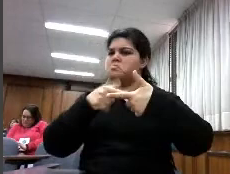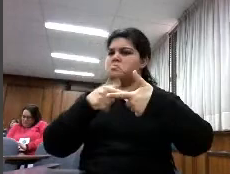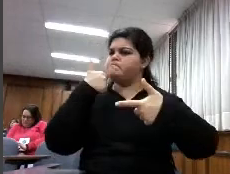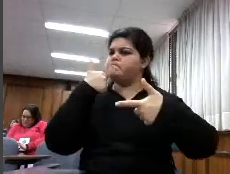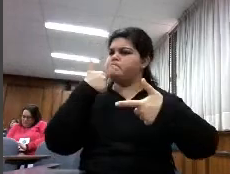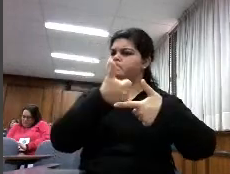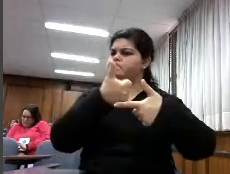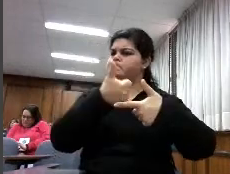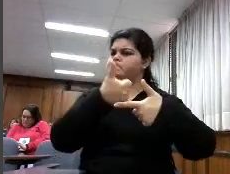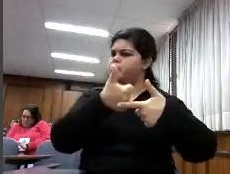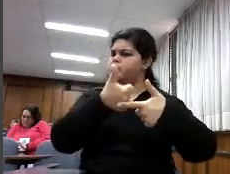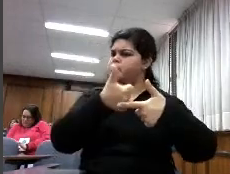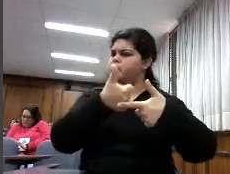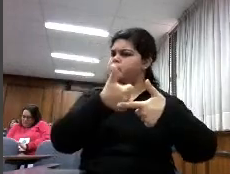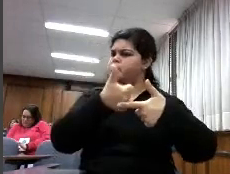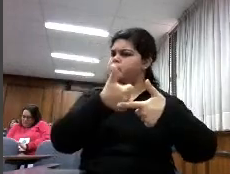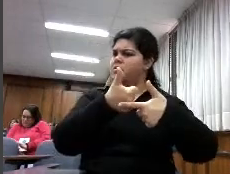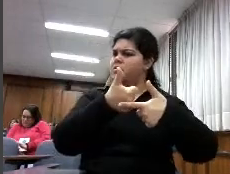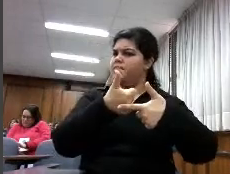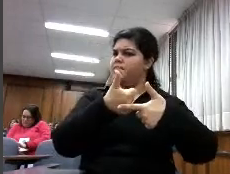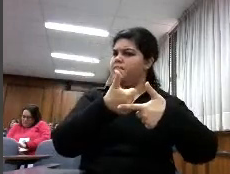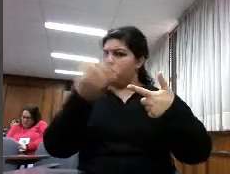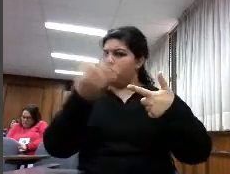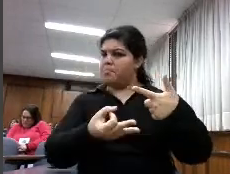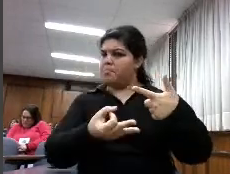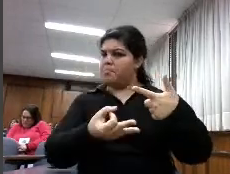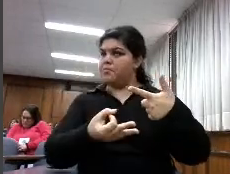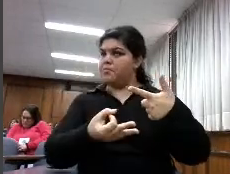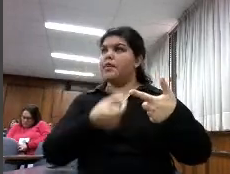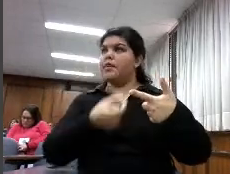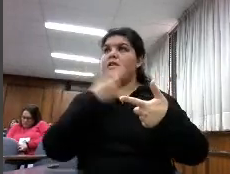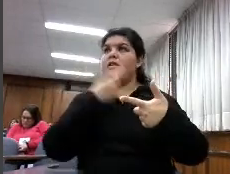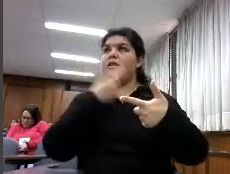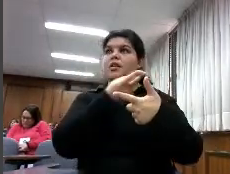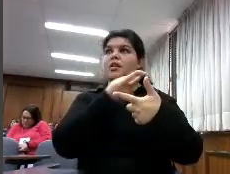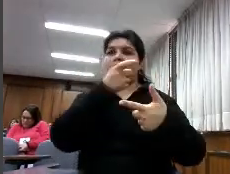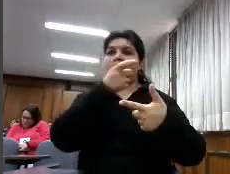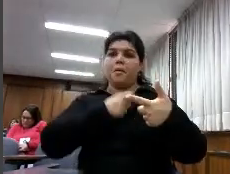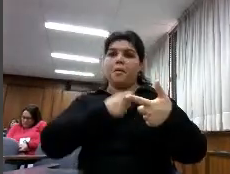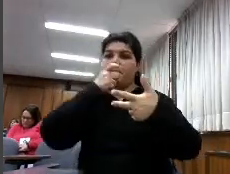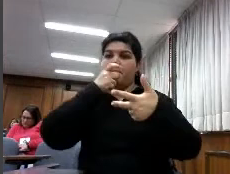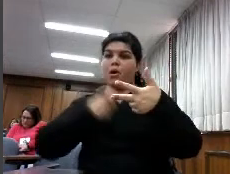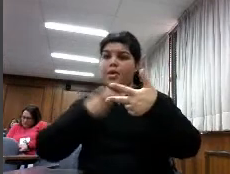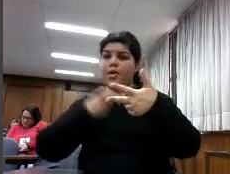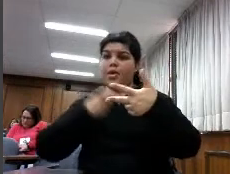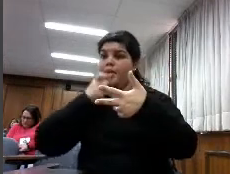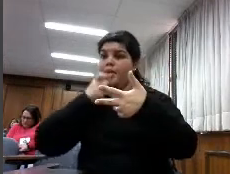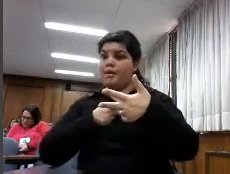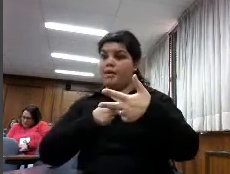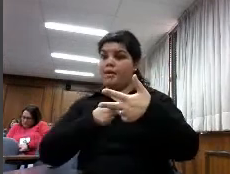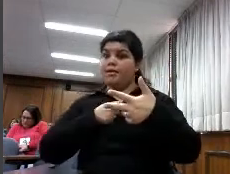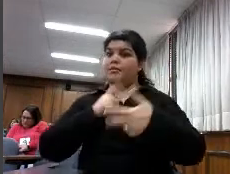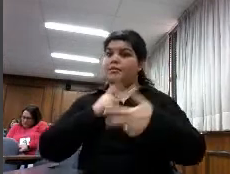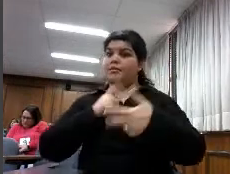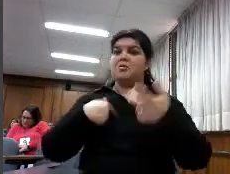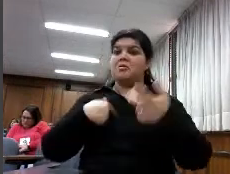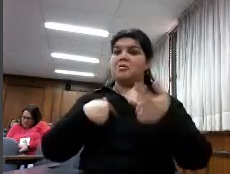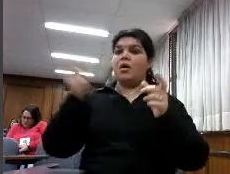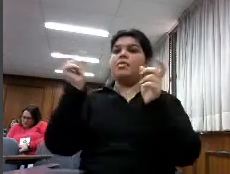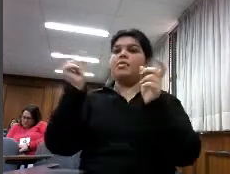por eso quise que en esta encuesta me contestaran ellas y yo simplemente ponía los datos porque luego no hubiese